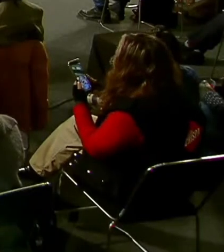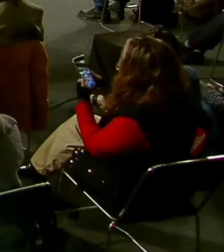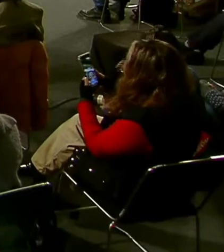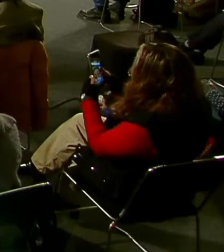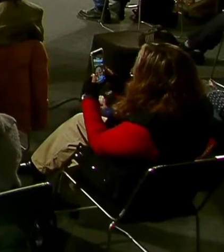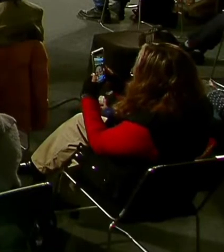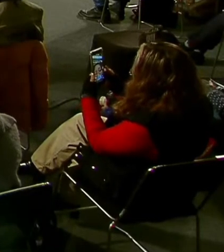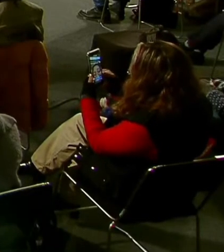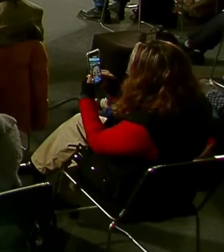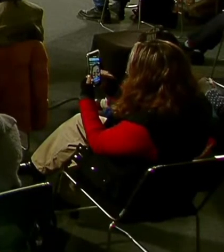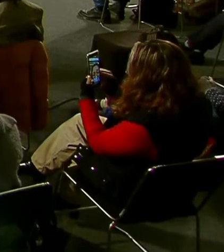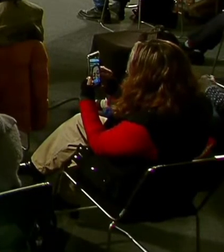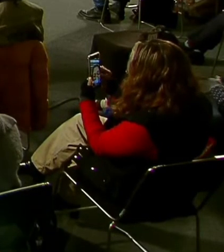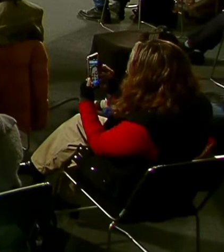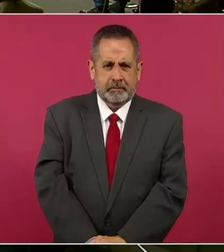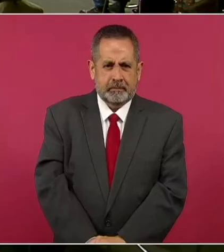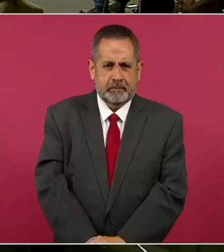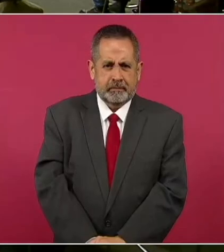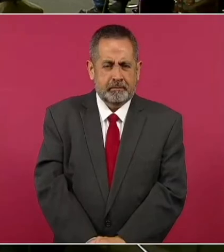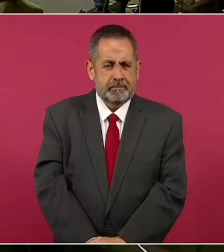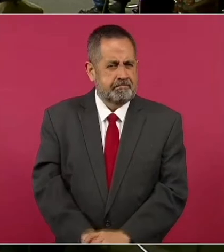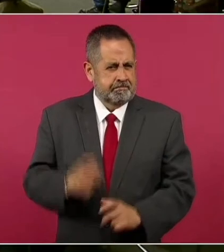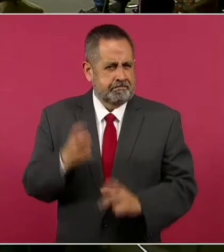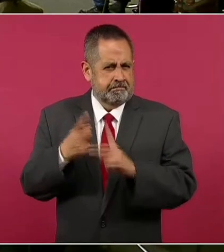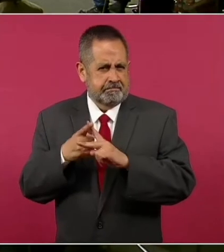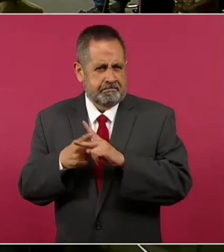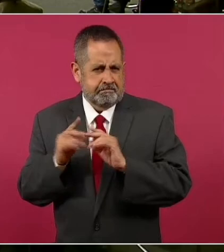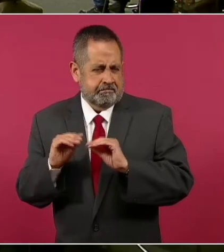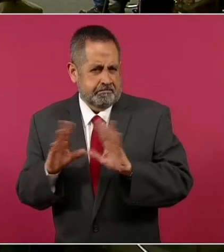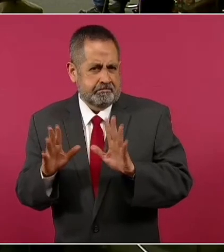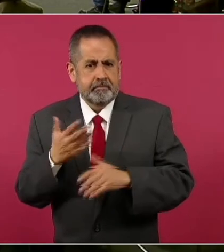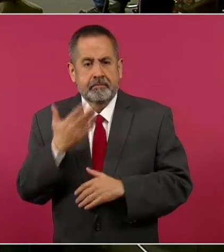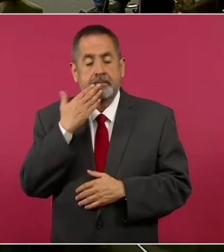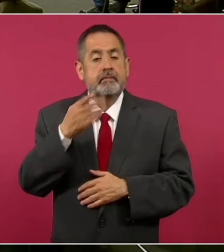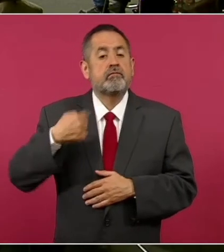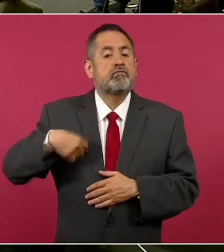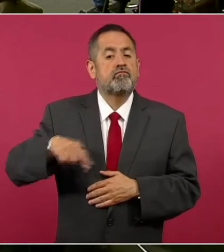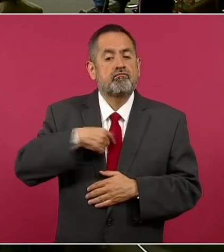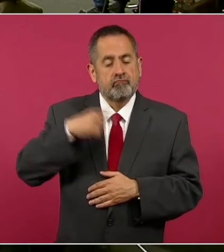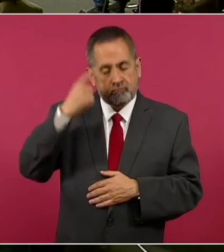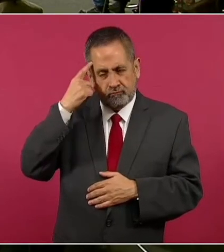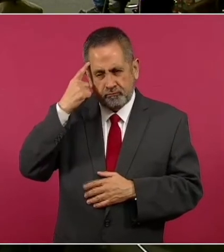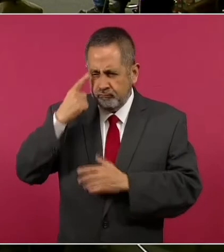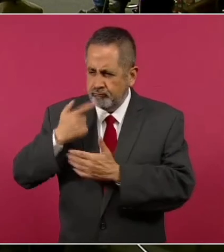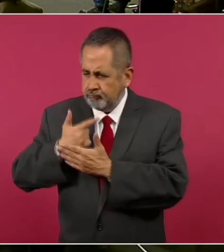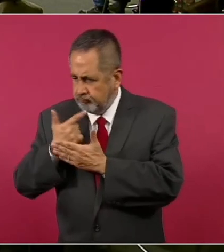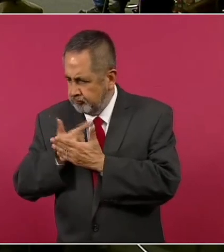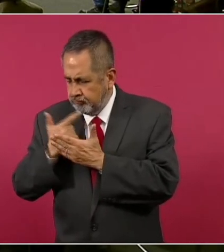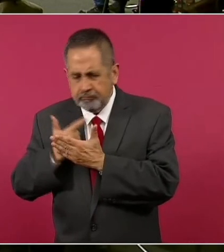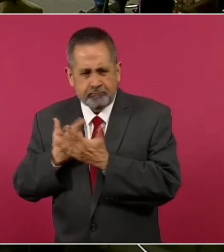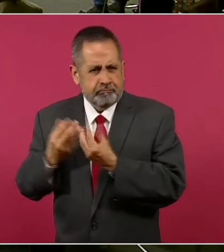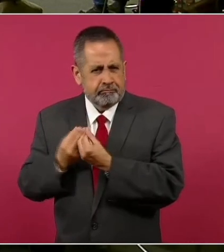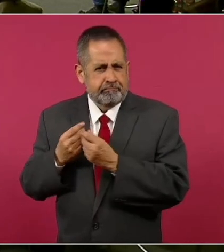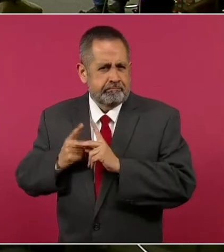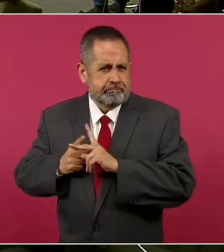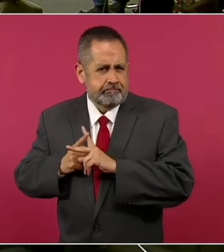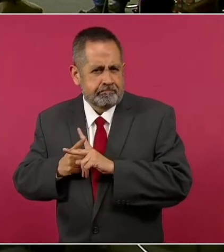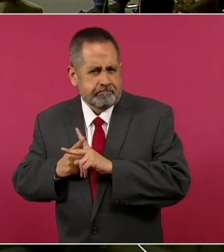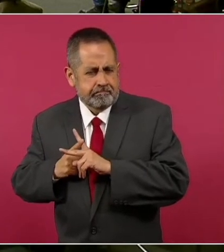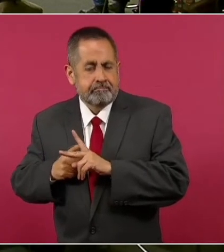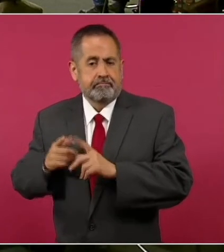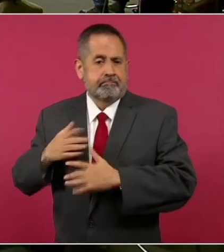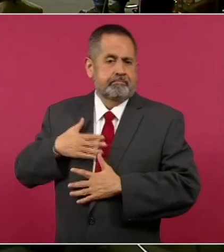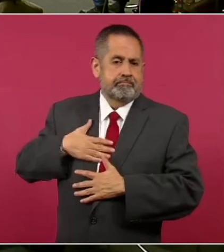Exacto, exacto, lo que proyectamos, porque nosotros tenemos una manera de